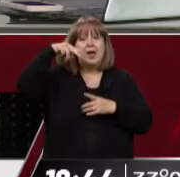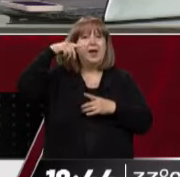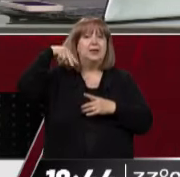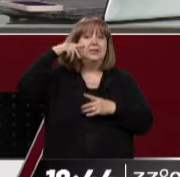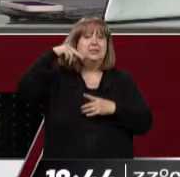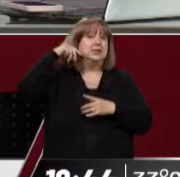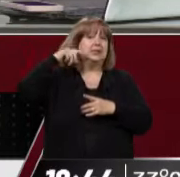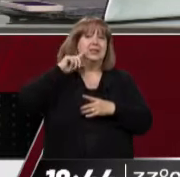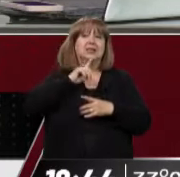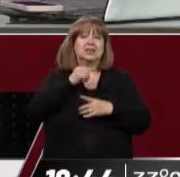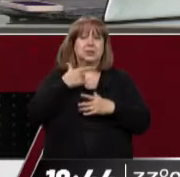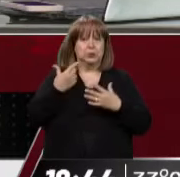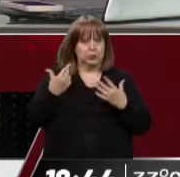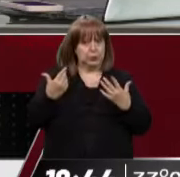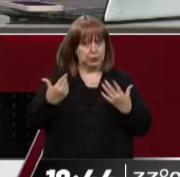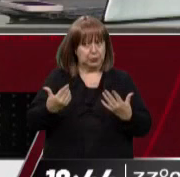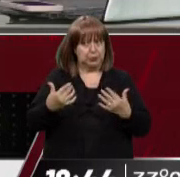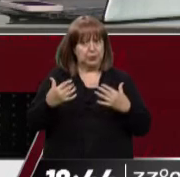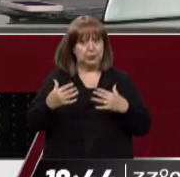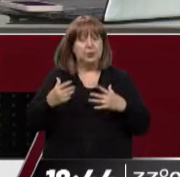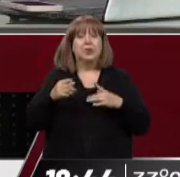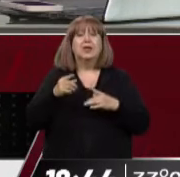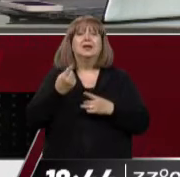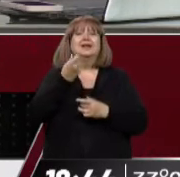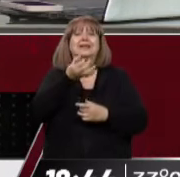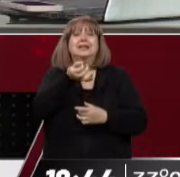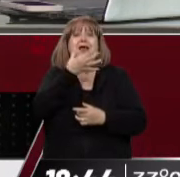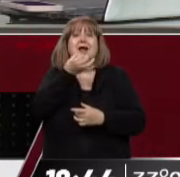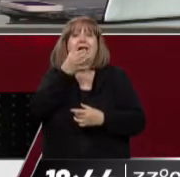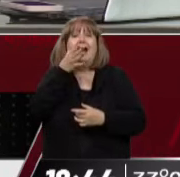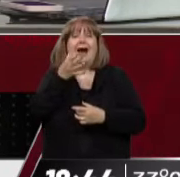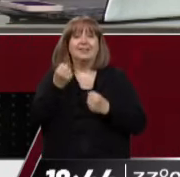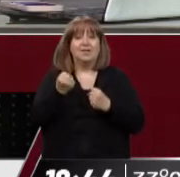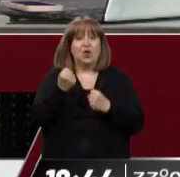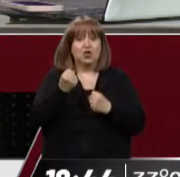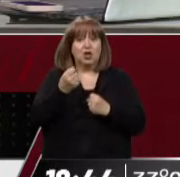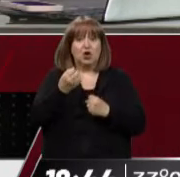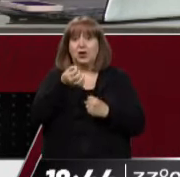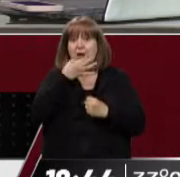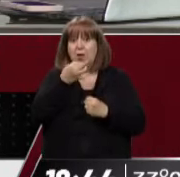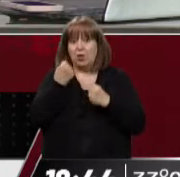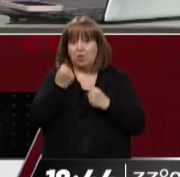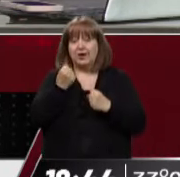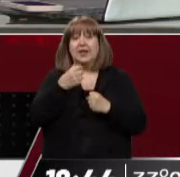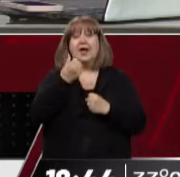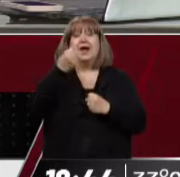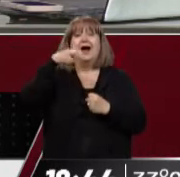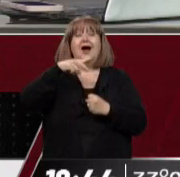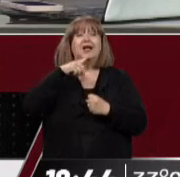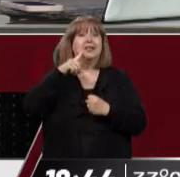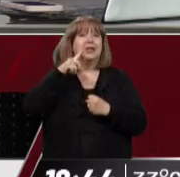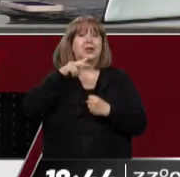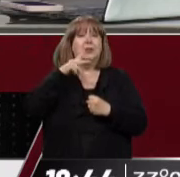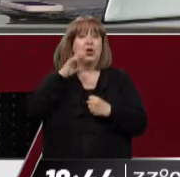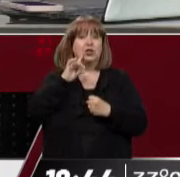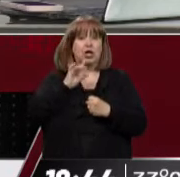Bien. O sea, y este es el tratamiento, es el que requiere de antibióticos, ¿no? Antibióticos, sí. Traciclinas en general, ese es el